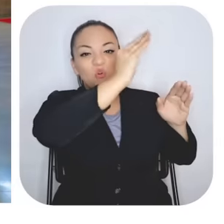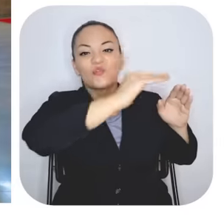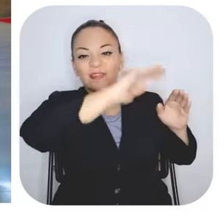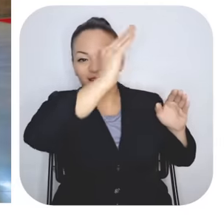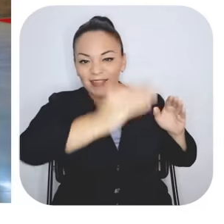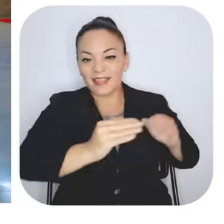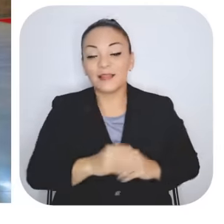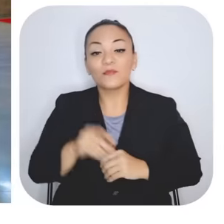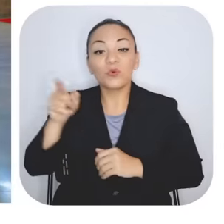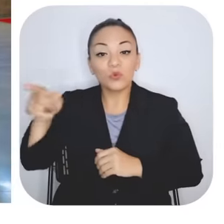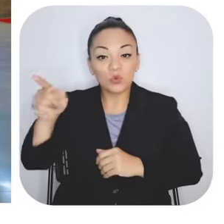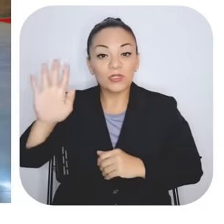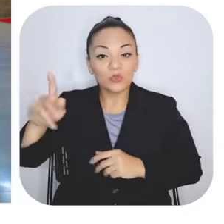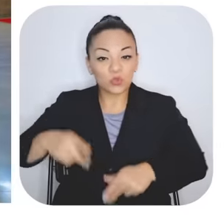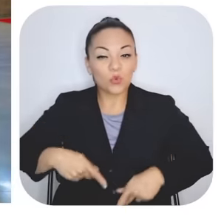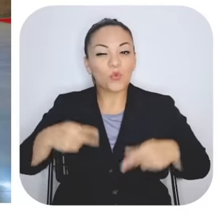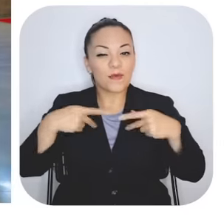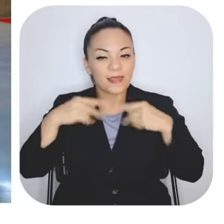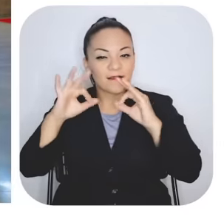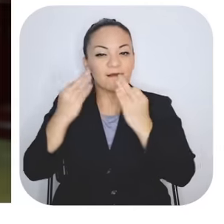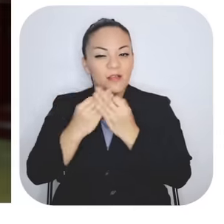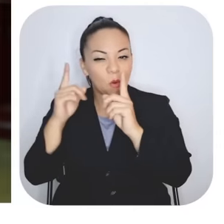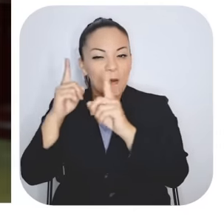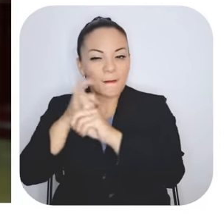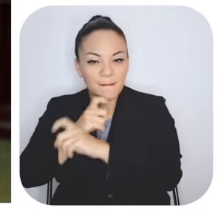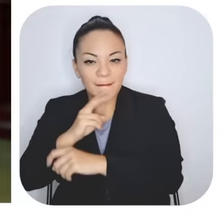usted tiene una historia familiar compleja,